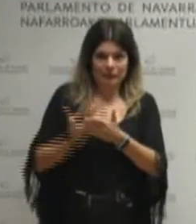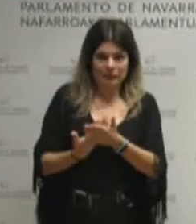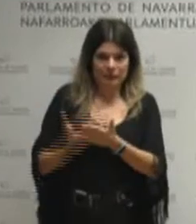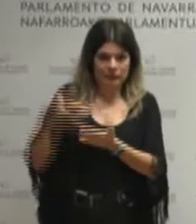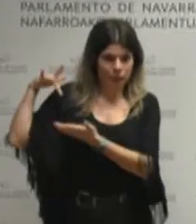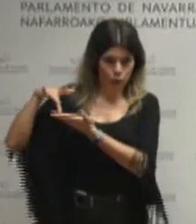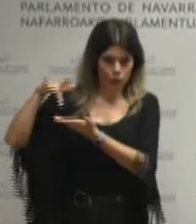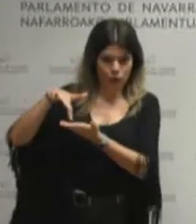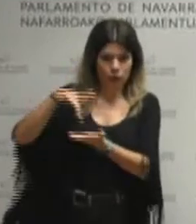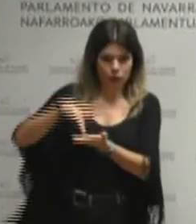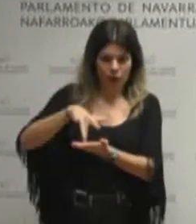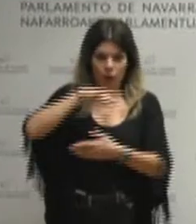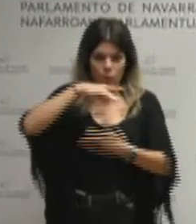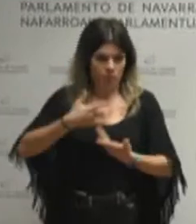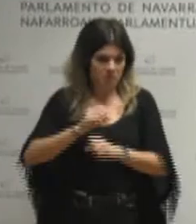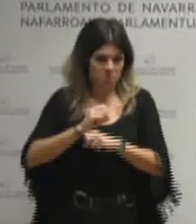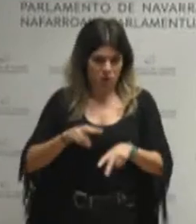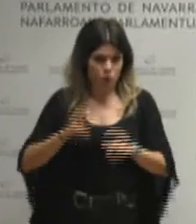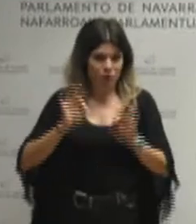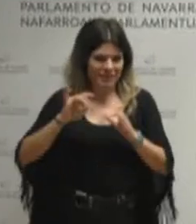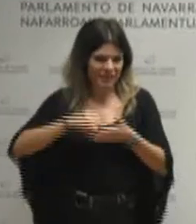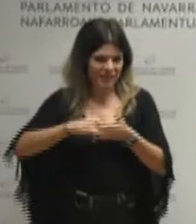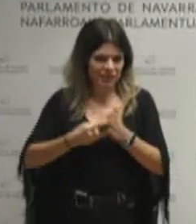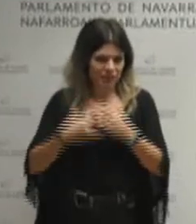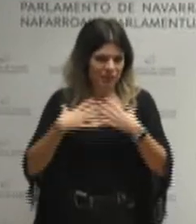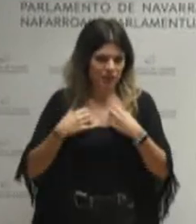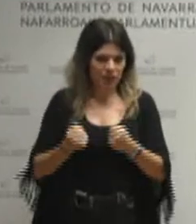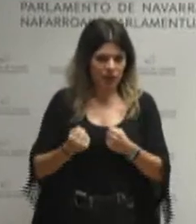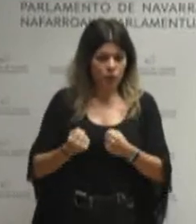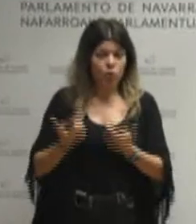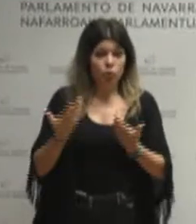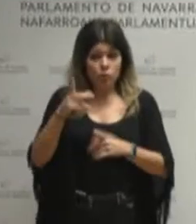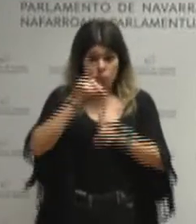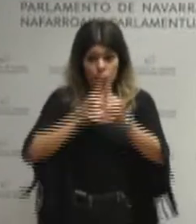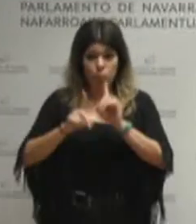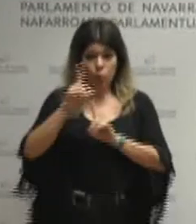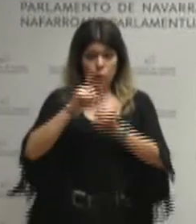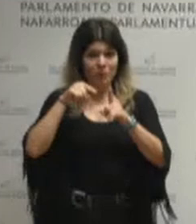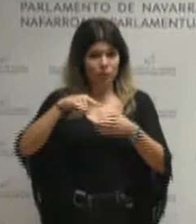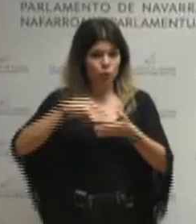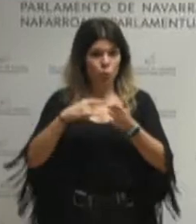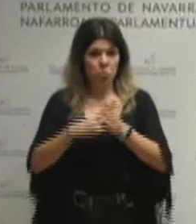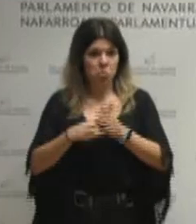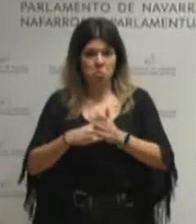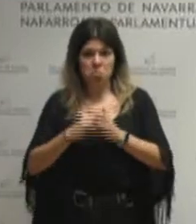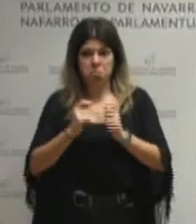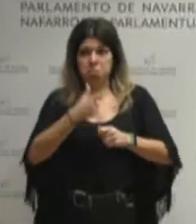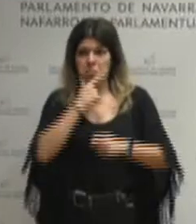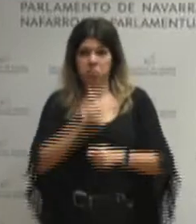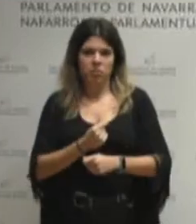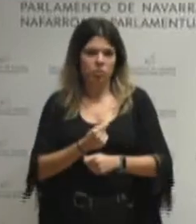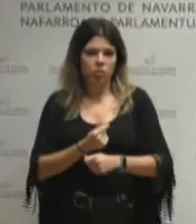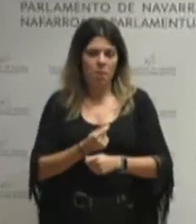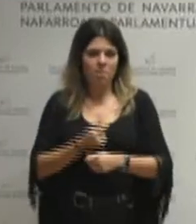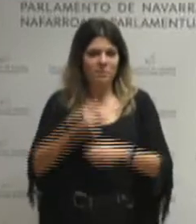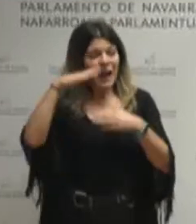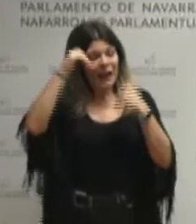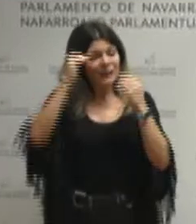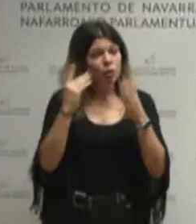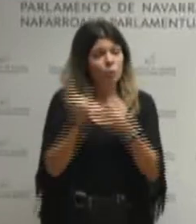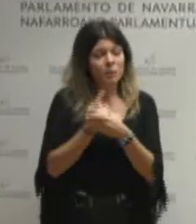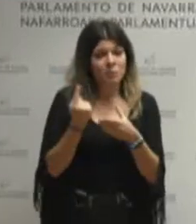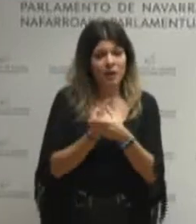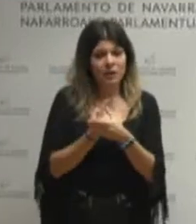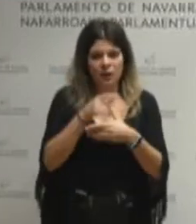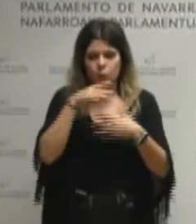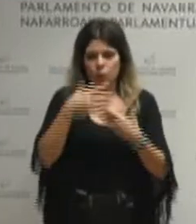atrás en nuestro sistema sanitario y esas heridas no se van a cerrar fácilmente la atención primaria no es capaz